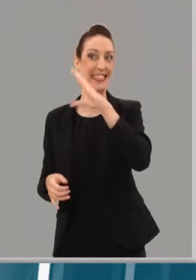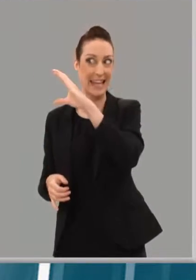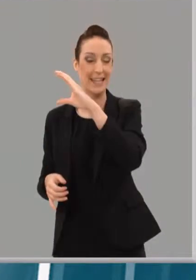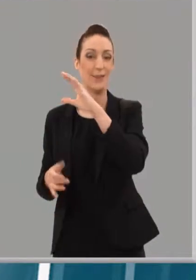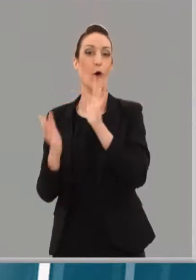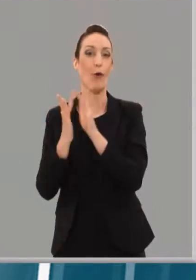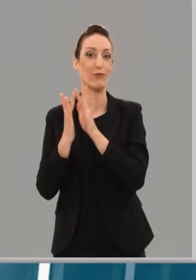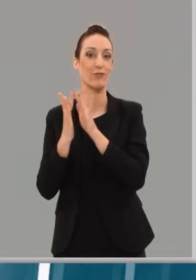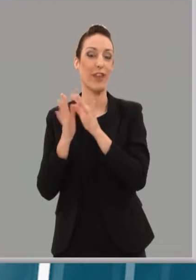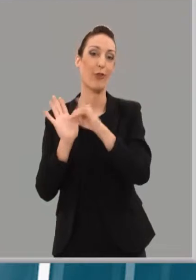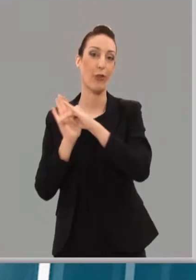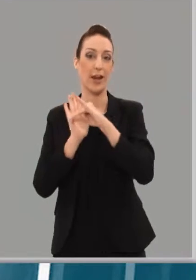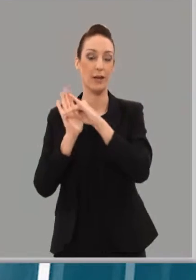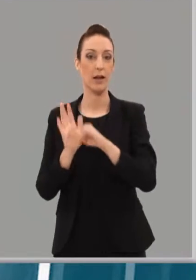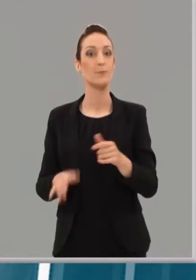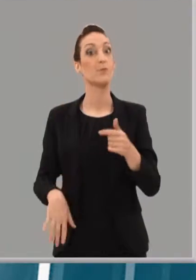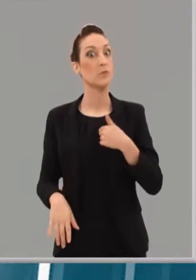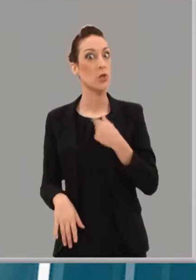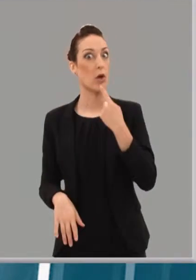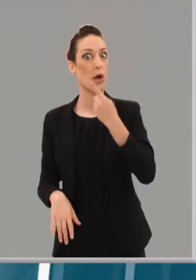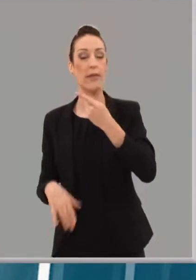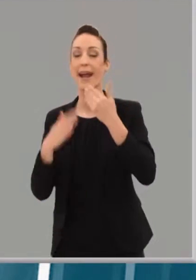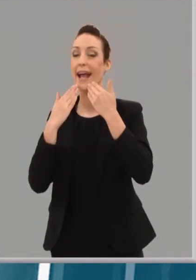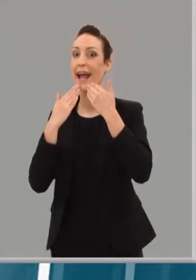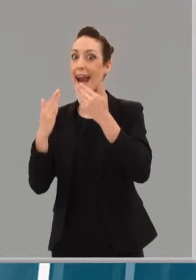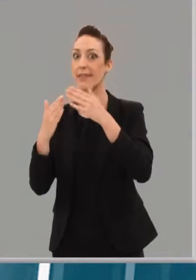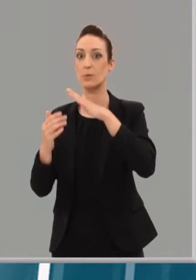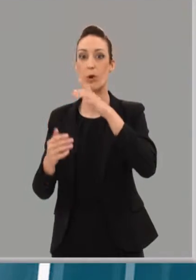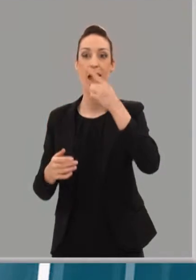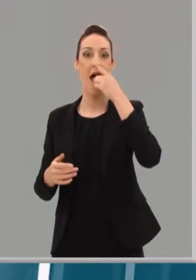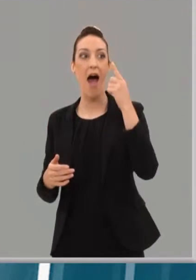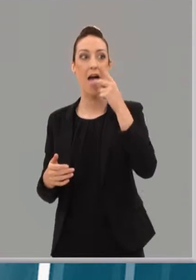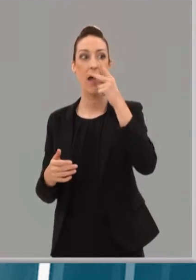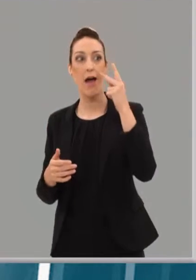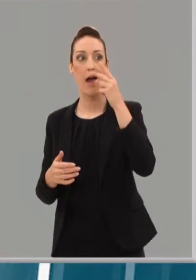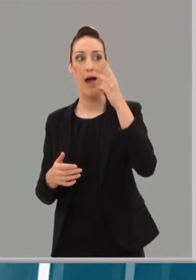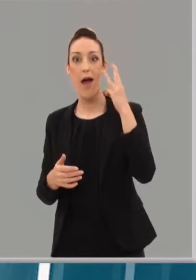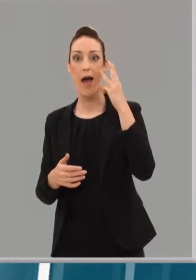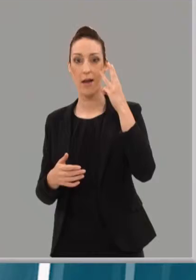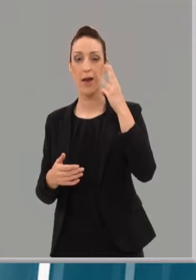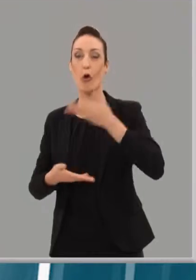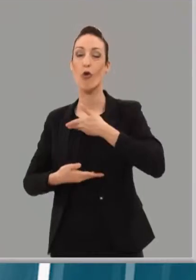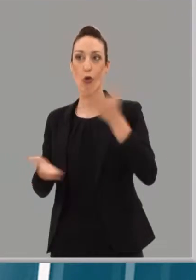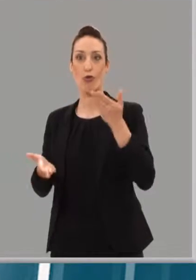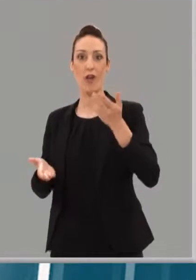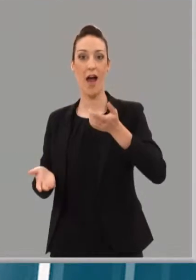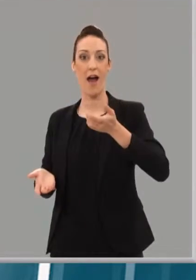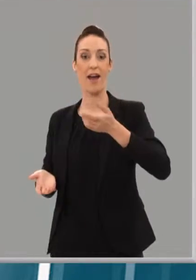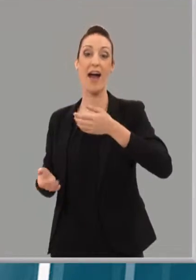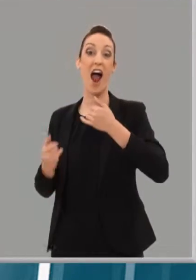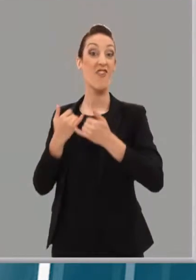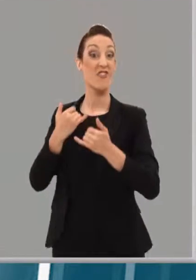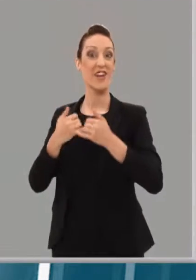agradecimiento también a Aertic, que año tras año sigue confiando en nosotros y al final se forja una cierta relación de